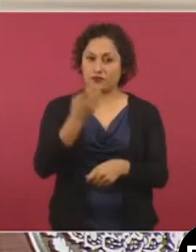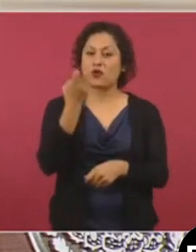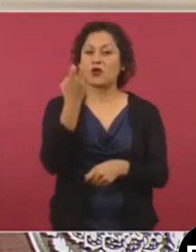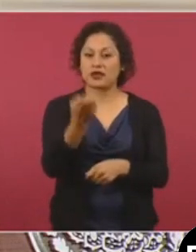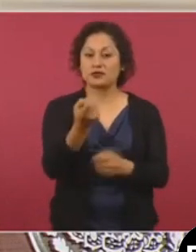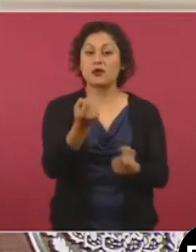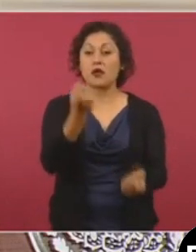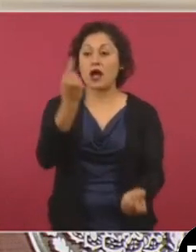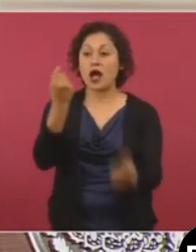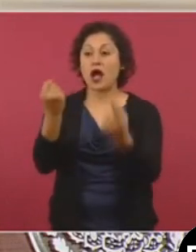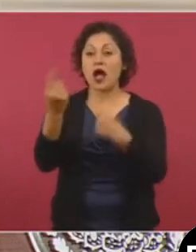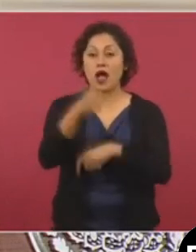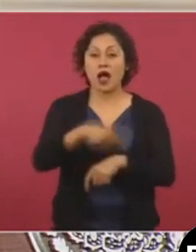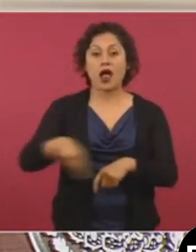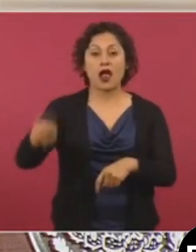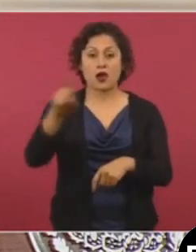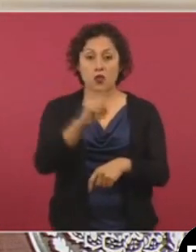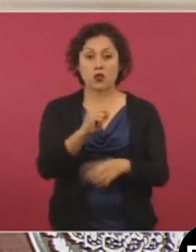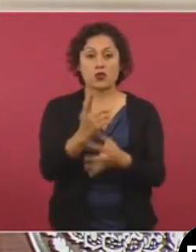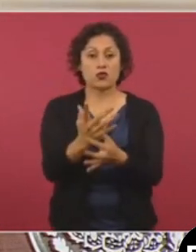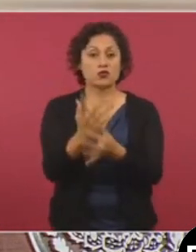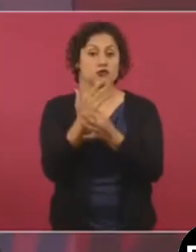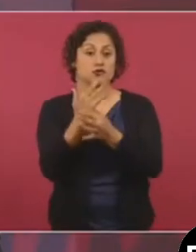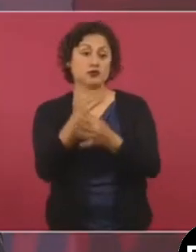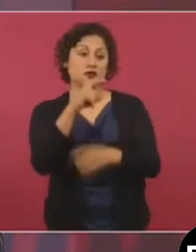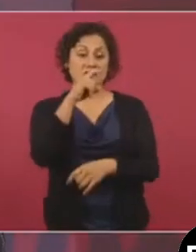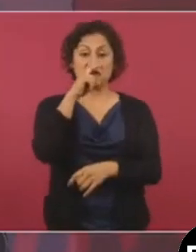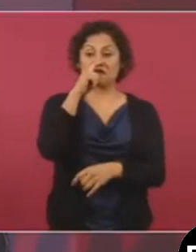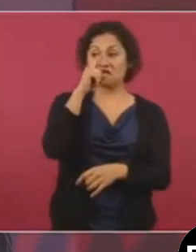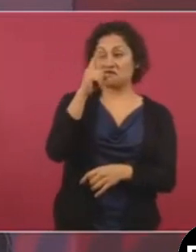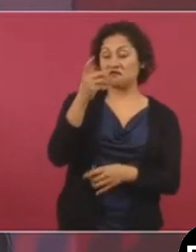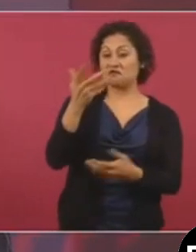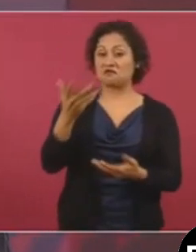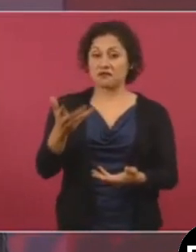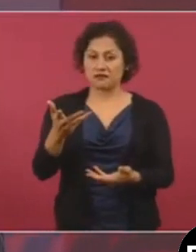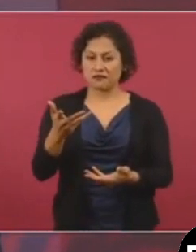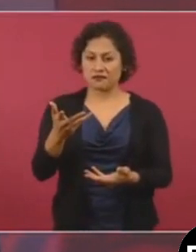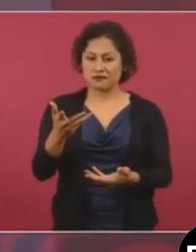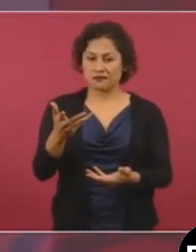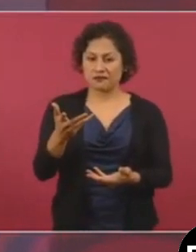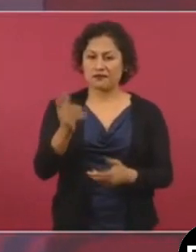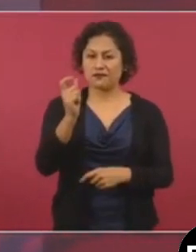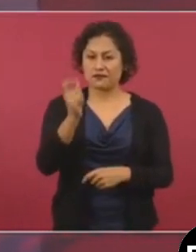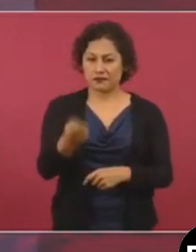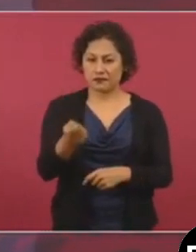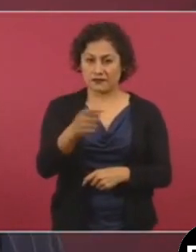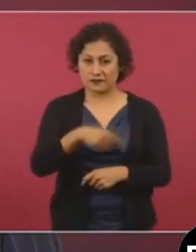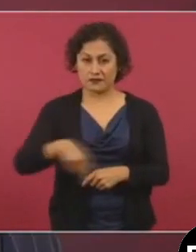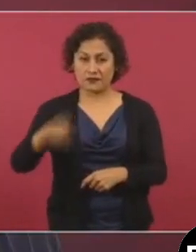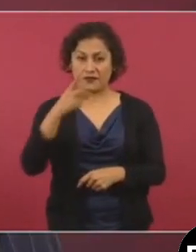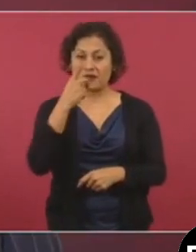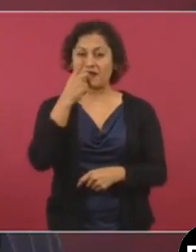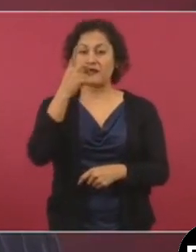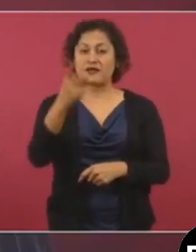de decir que si no actuamos en contra de la